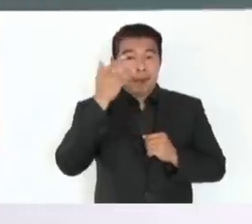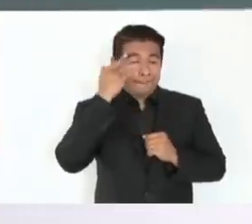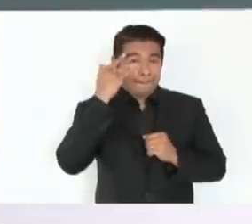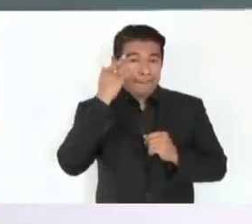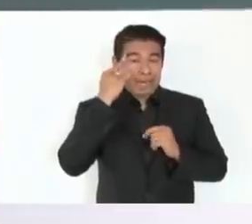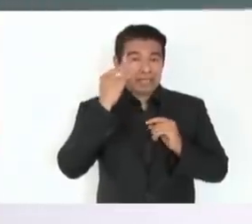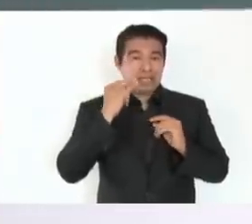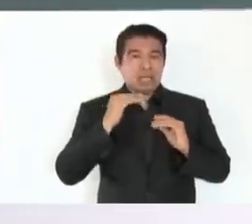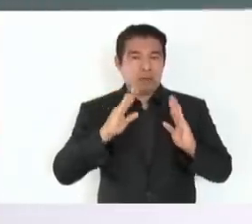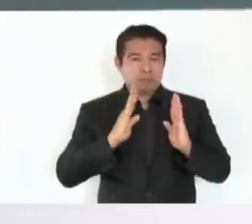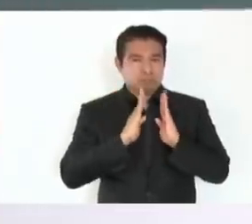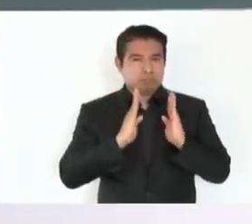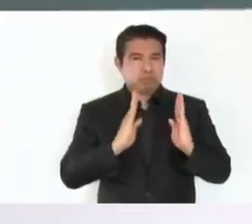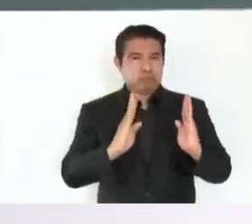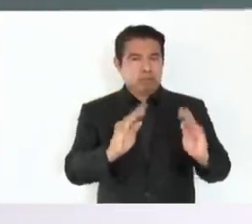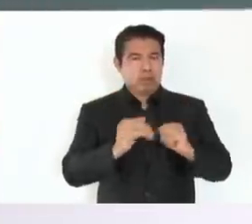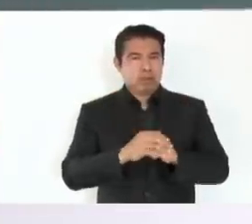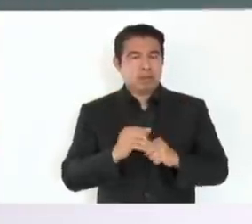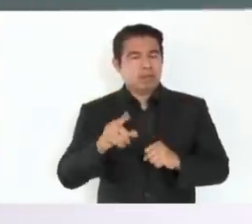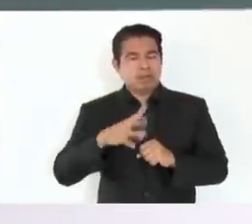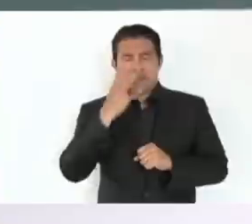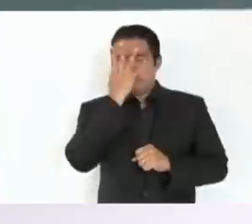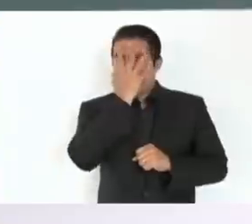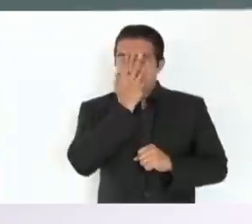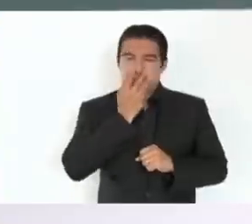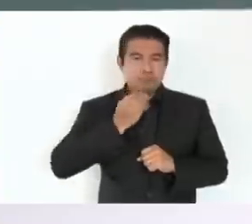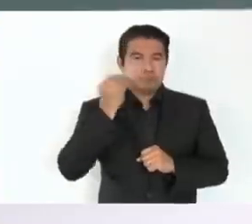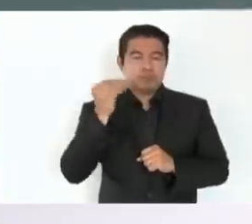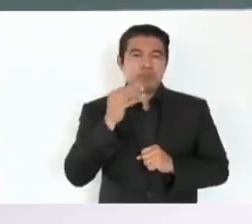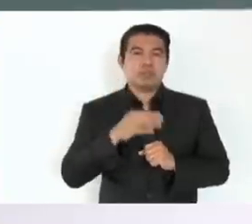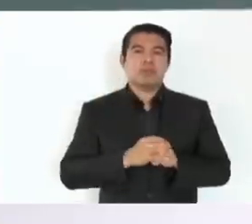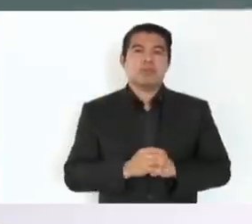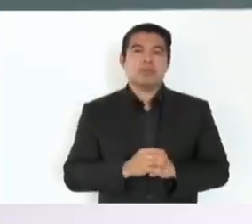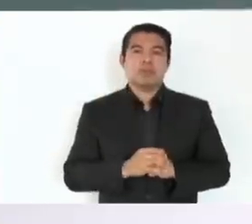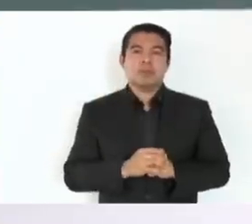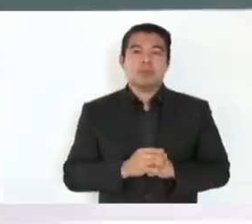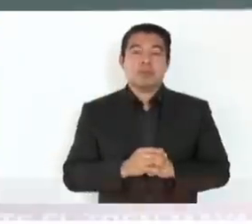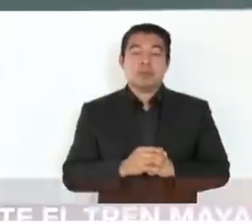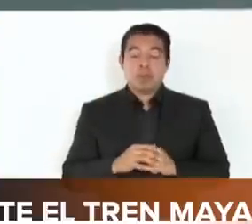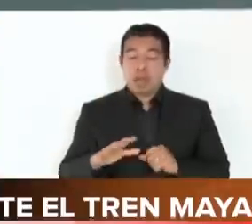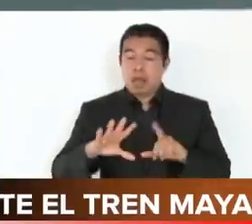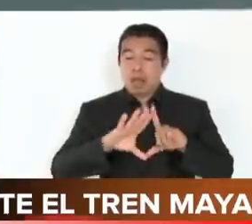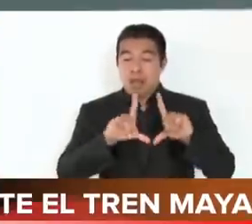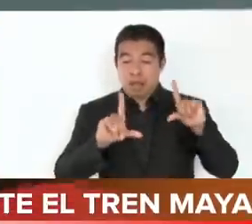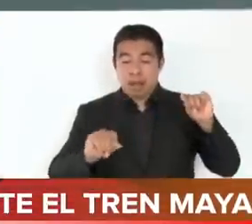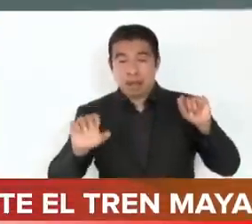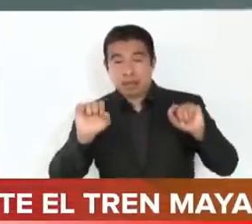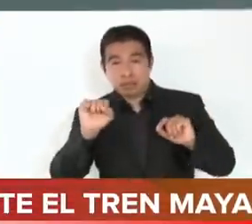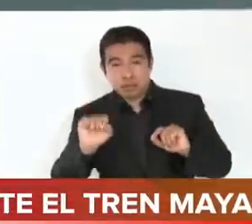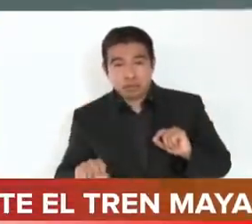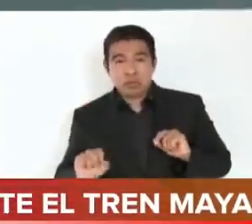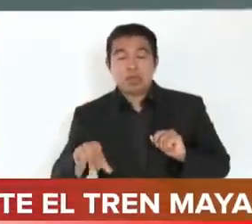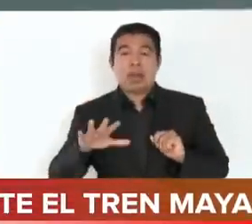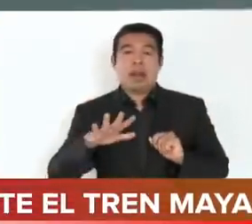las ciudades bellísimas del sureste, Mérida,